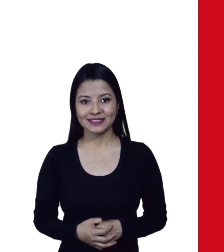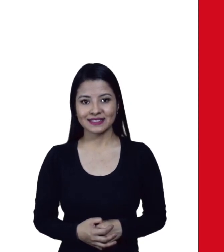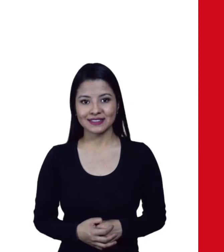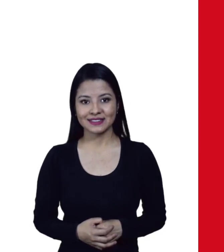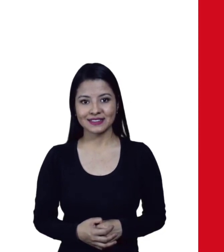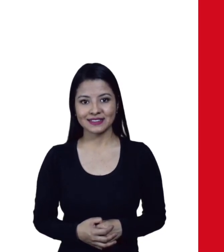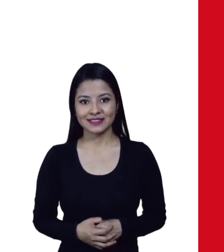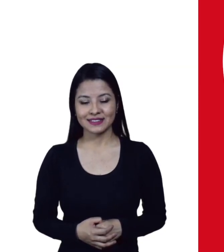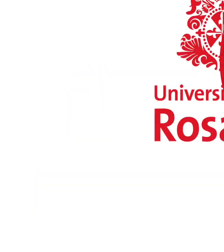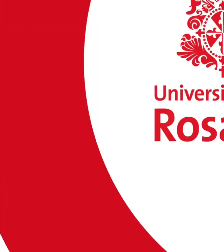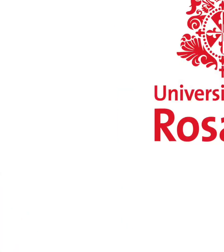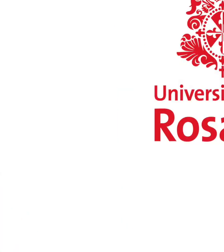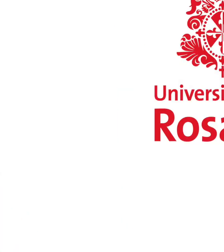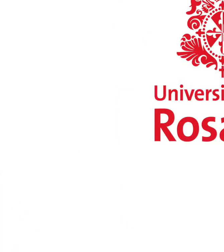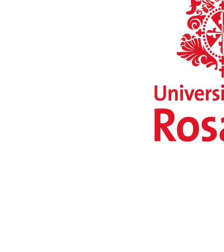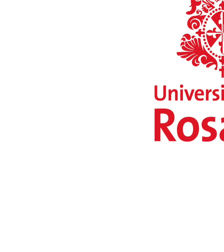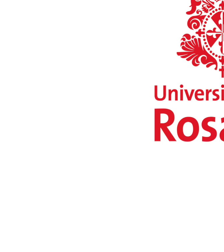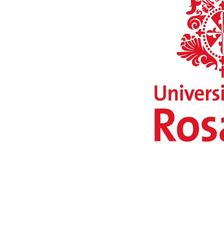slash inicio slash.